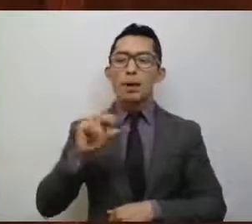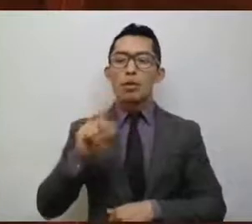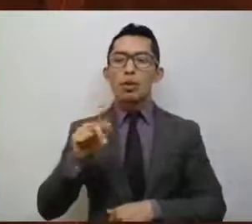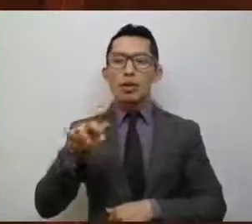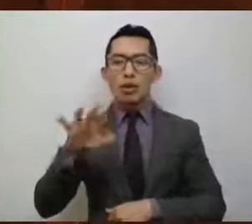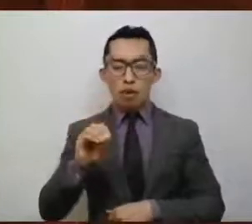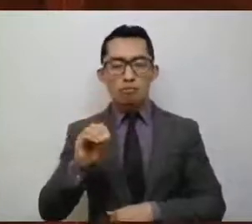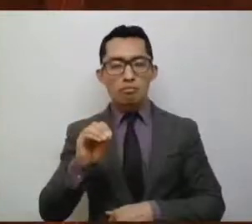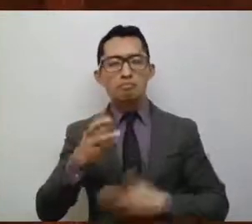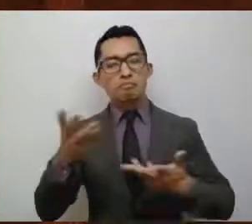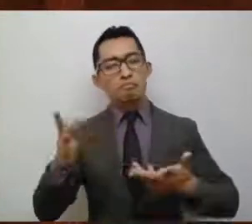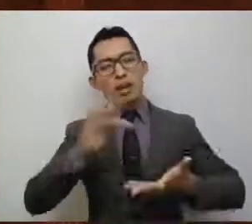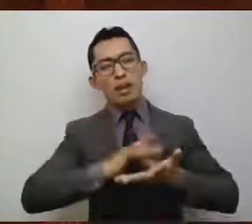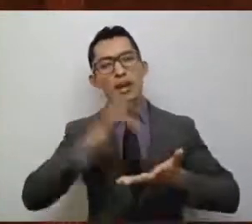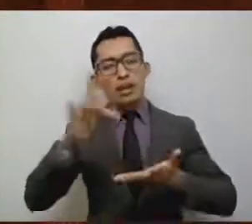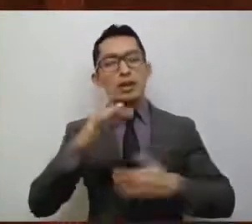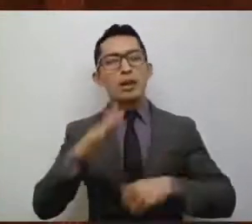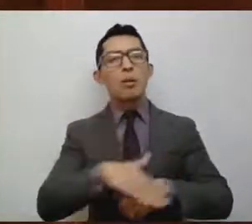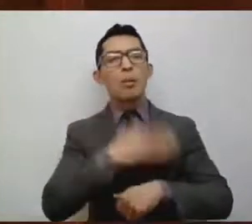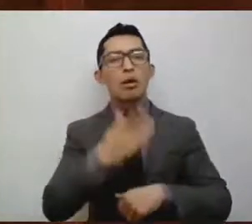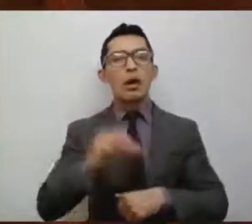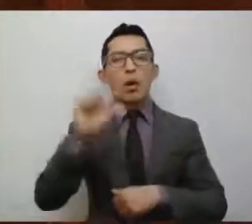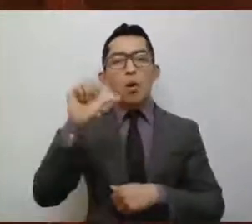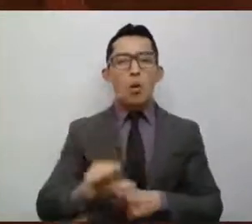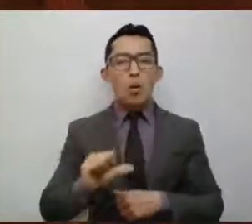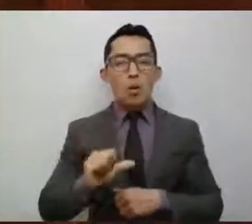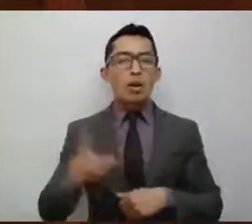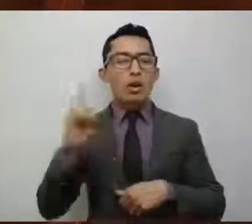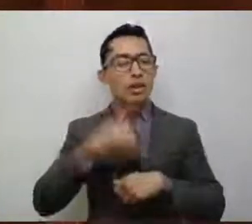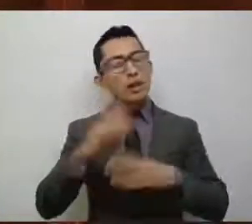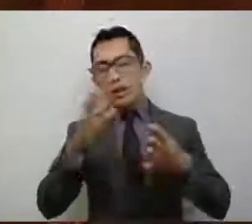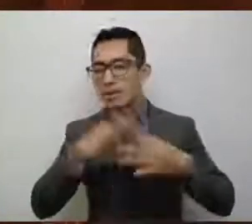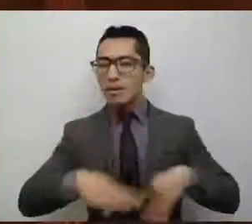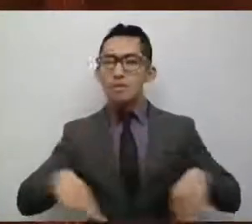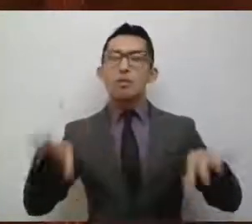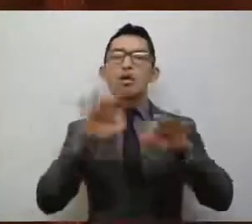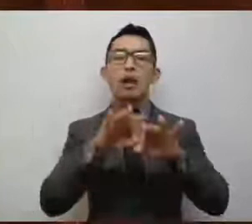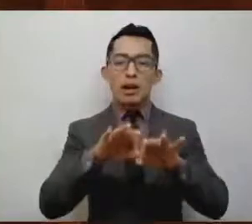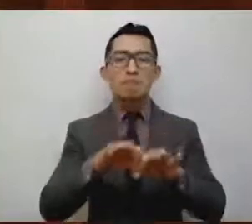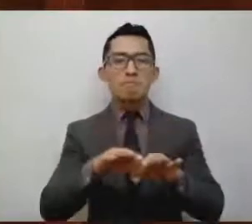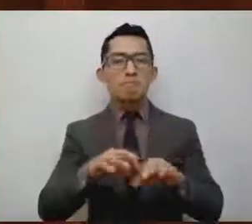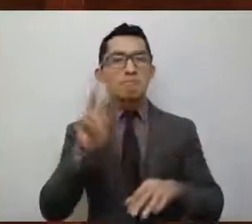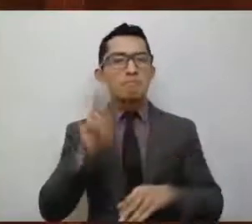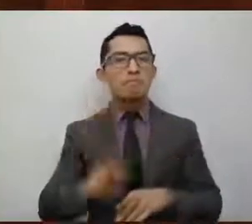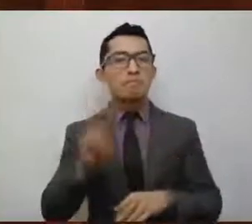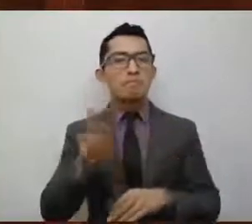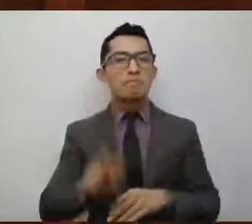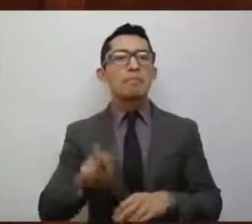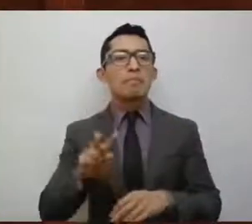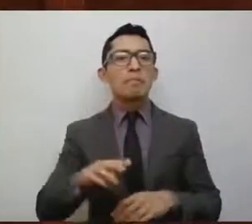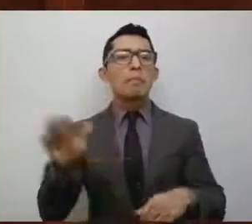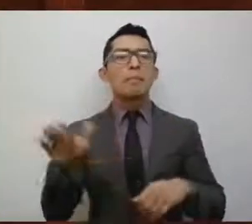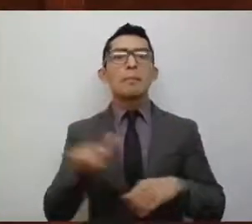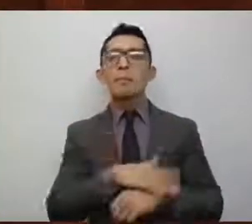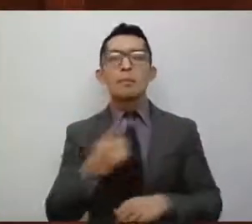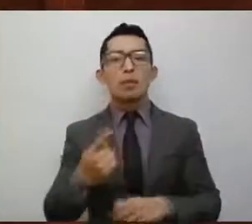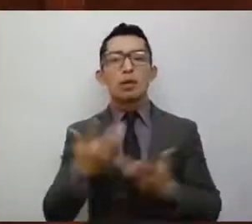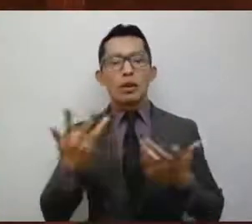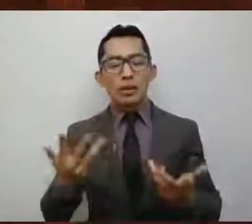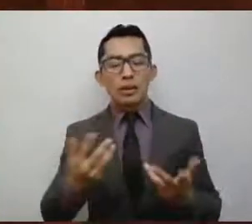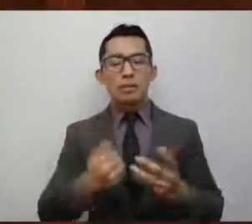hoy es un día trascendental, ya que estaremos dando